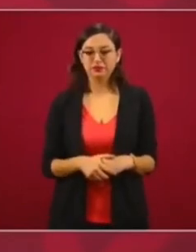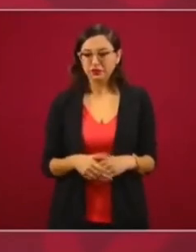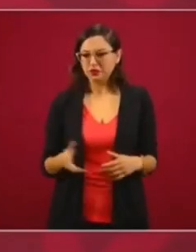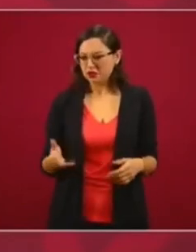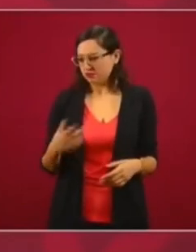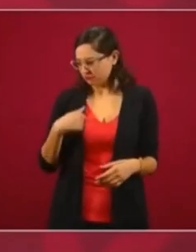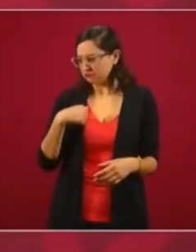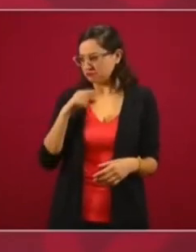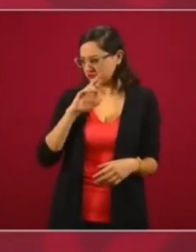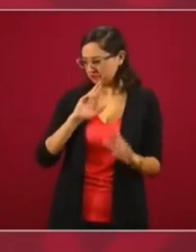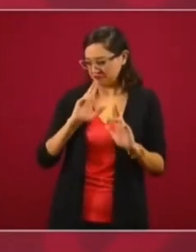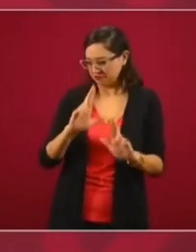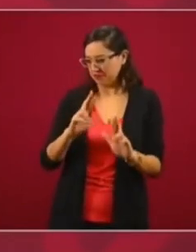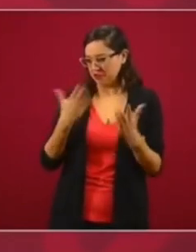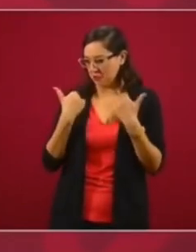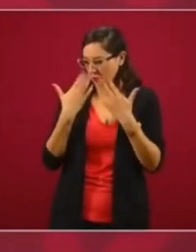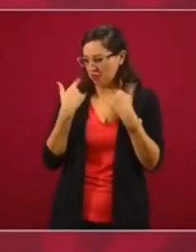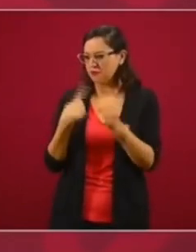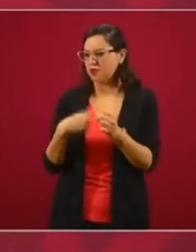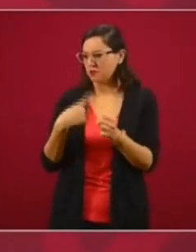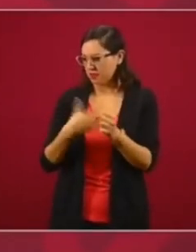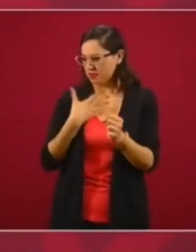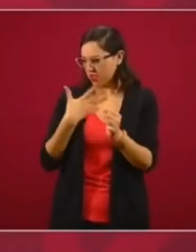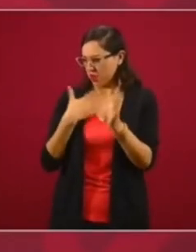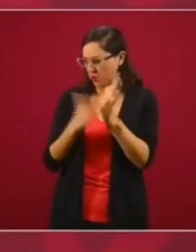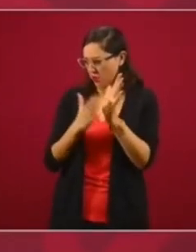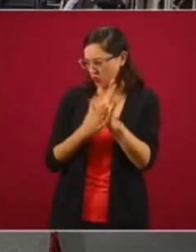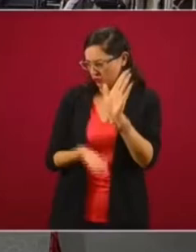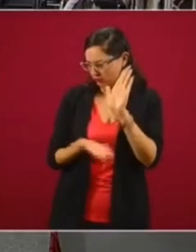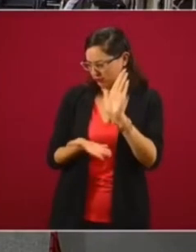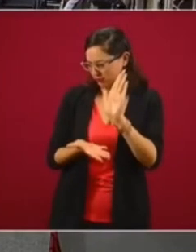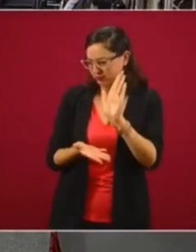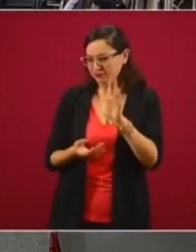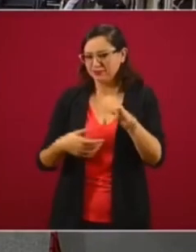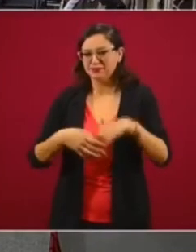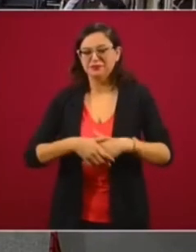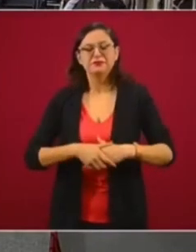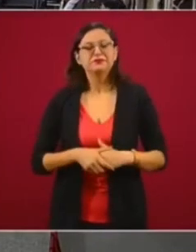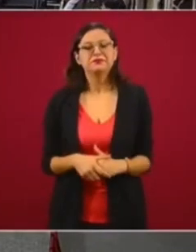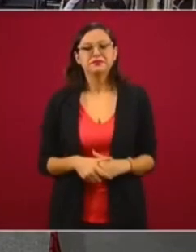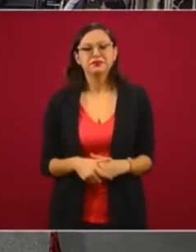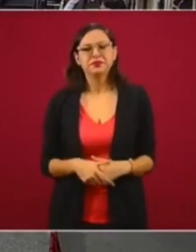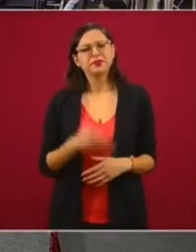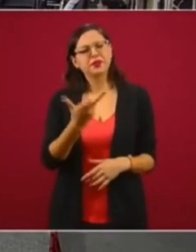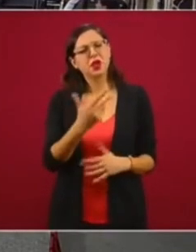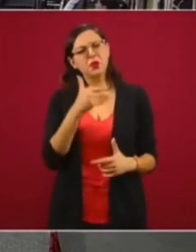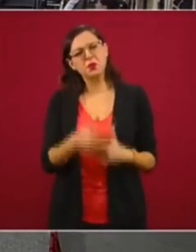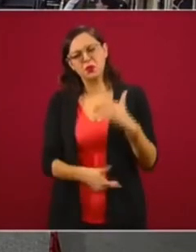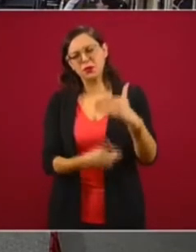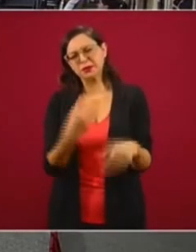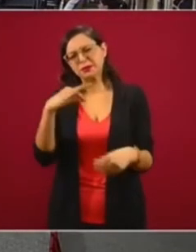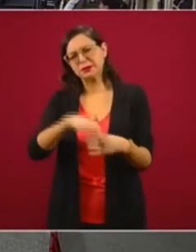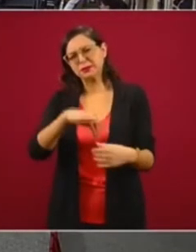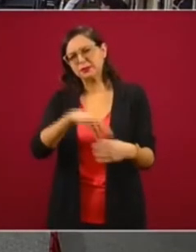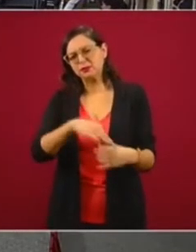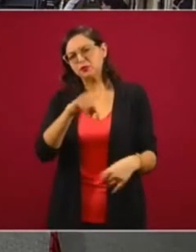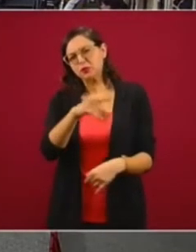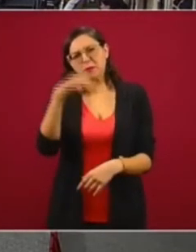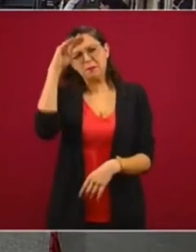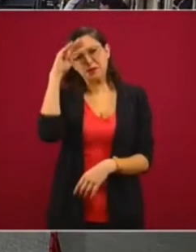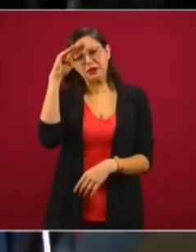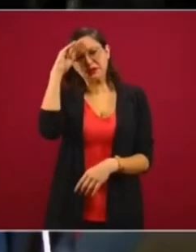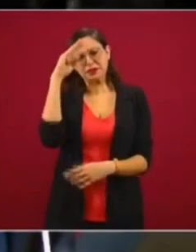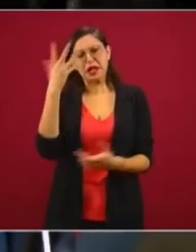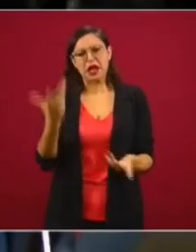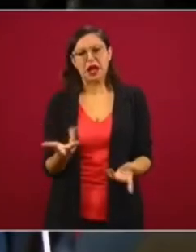certificado. Oiga, y en torno al tema del proceso electoral, ¿en ningún momento lo detuvo el hecho de pensar que